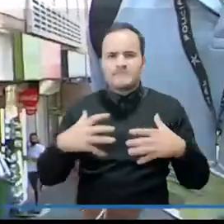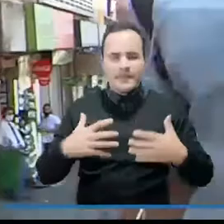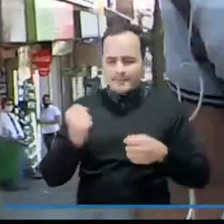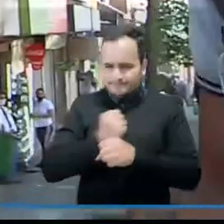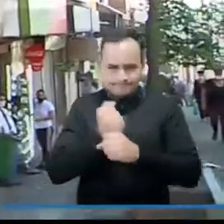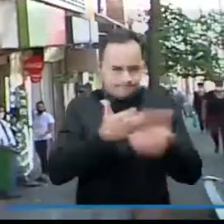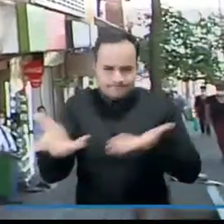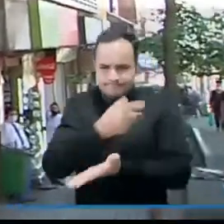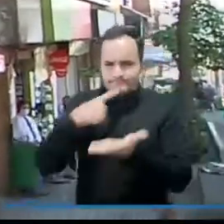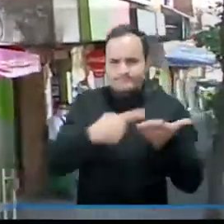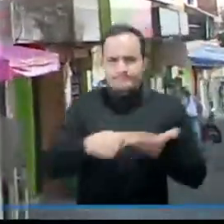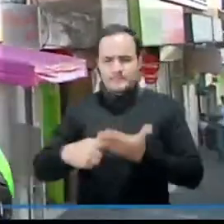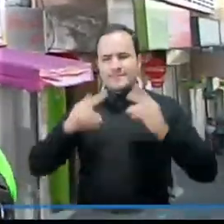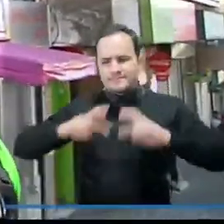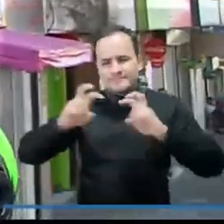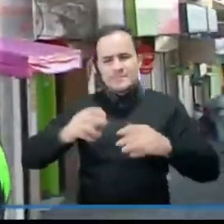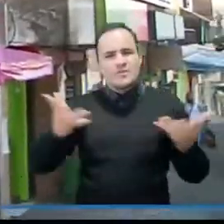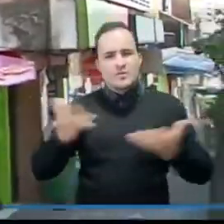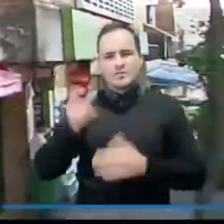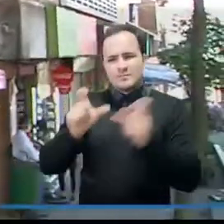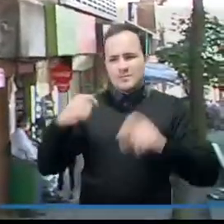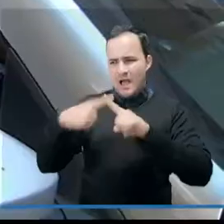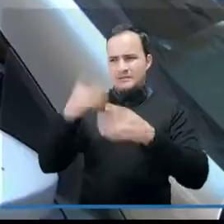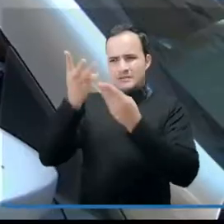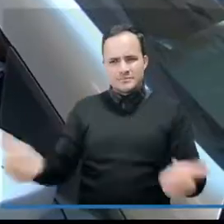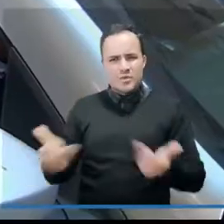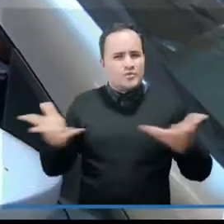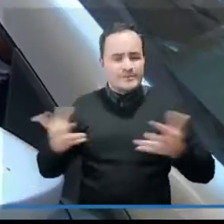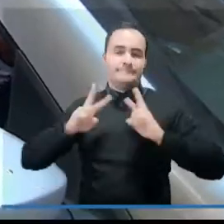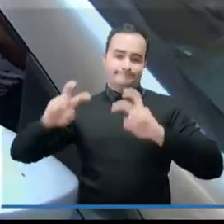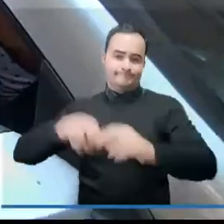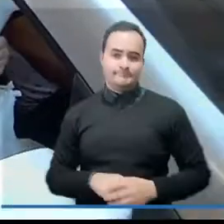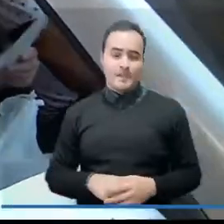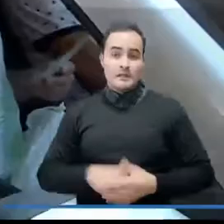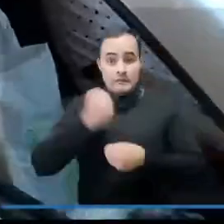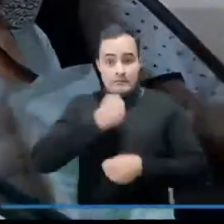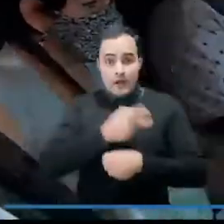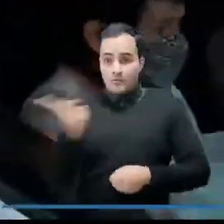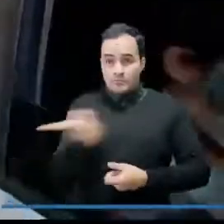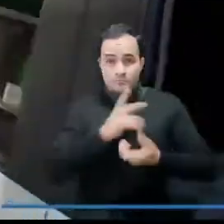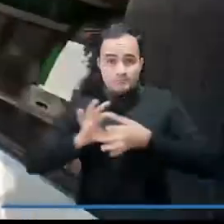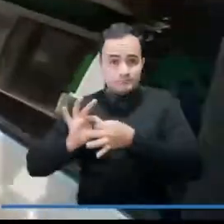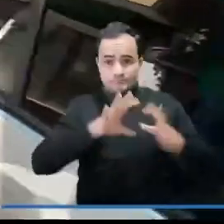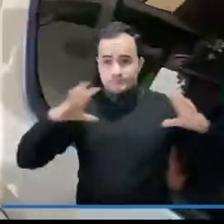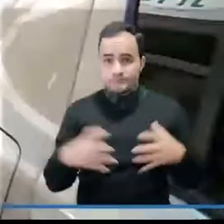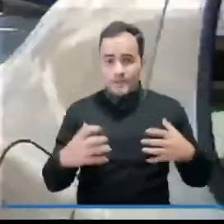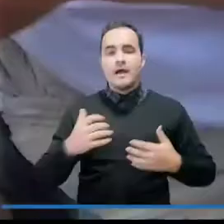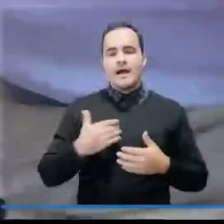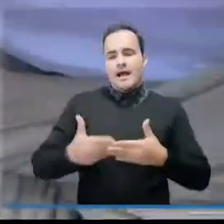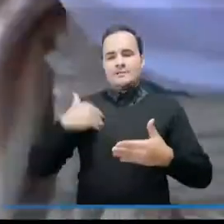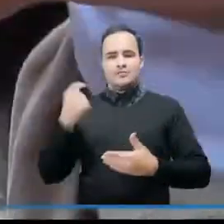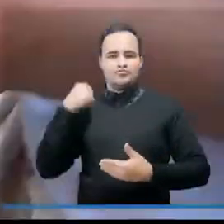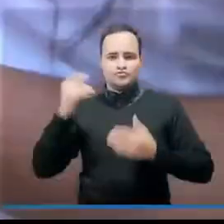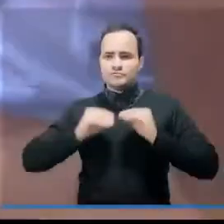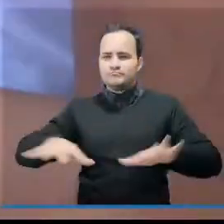acciones para dar con el paradero de las personas desaparecidas en la ciudad. Un reflejo de este trabajo conjunto fue la primera jornada